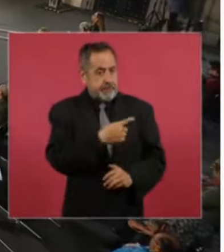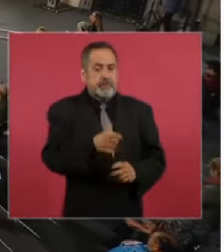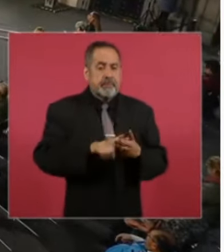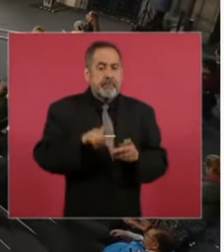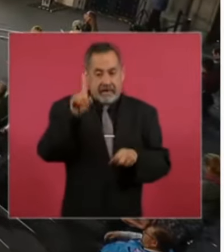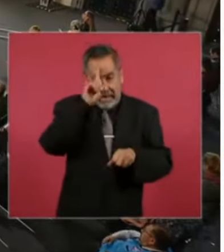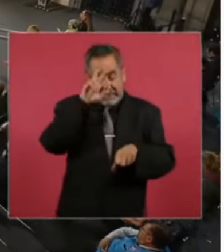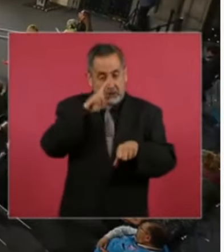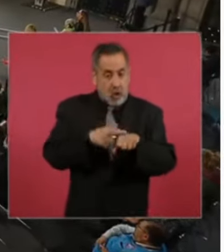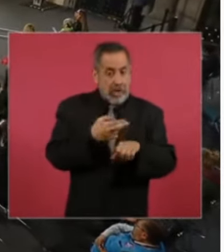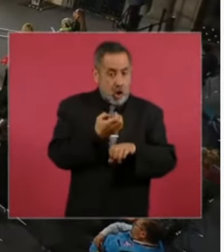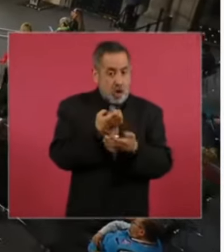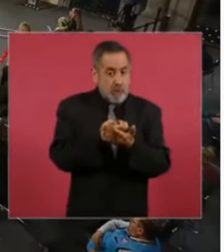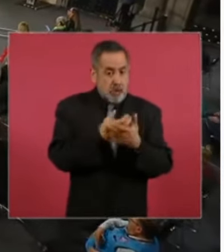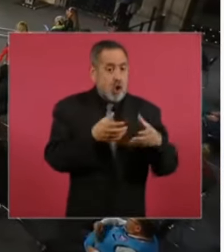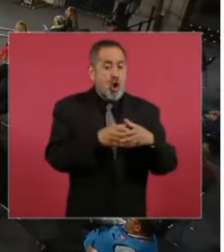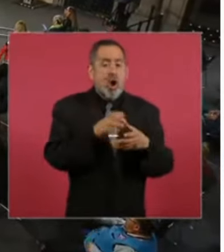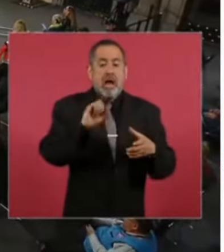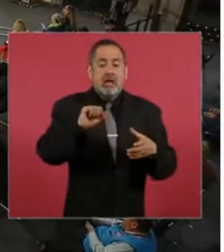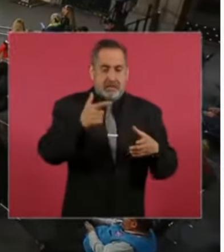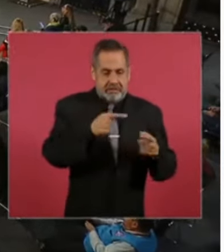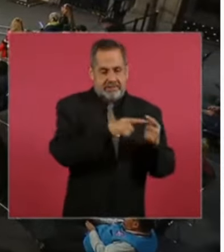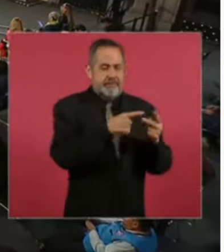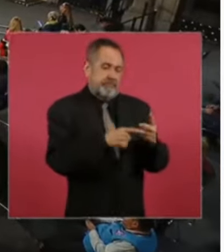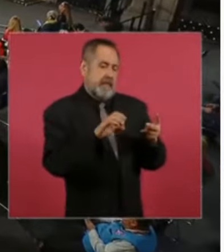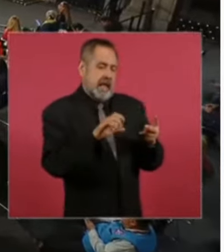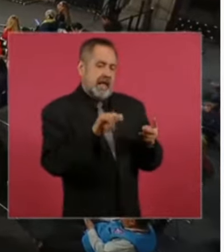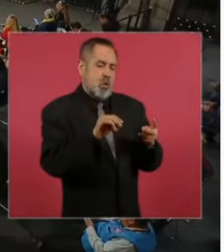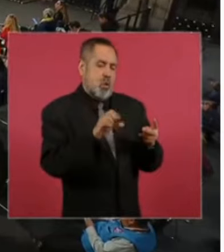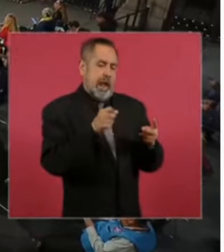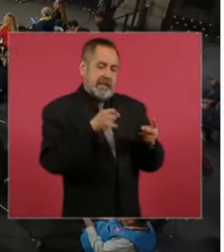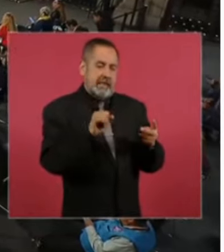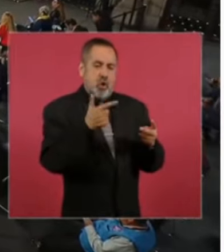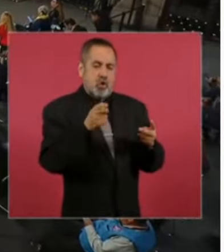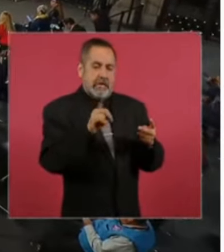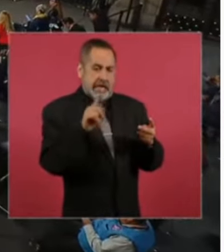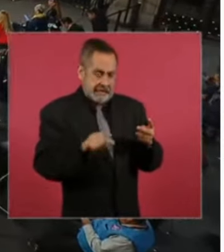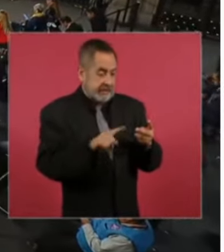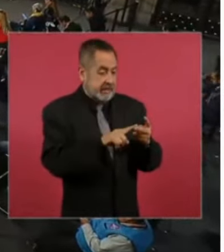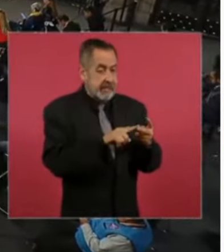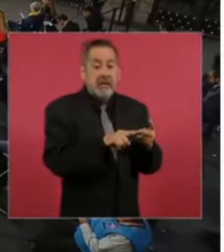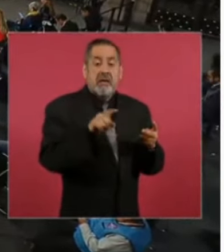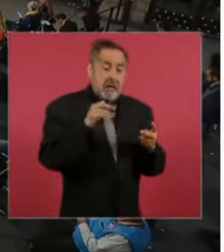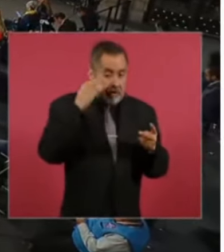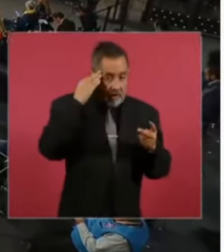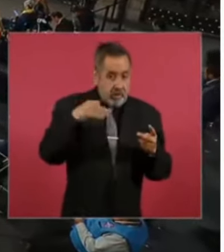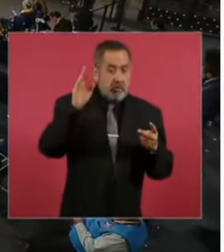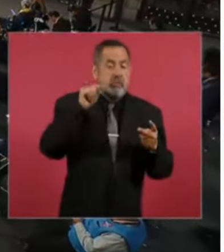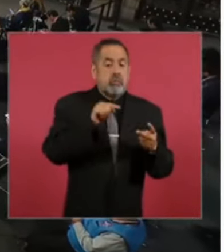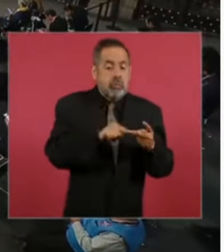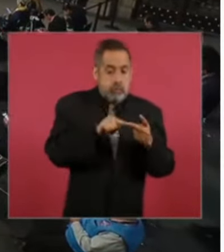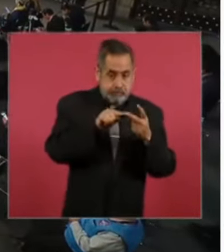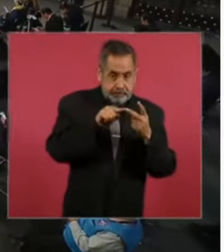económico de Salinas era Claudio X. González y en ese entonces es cuando